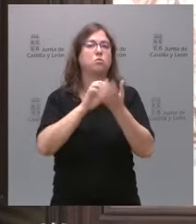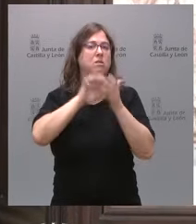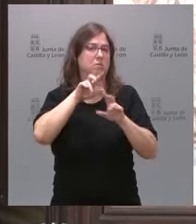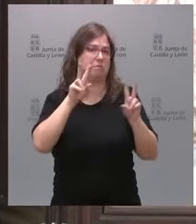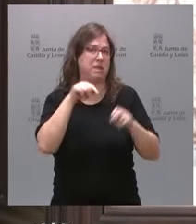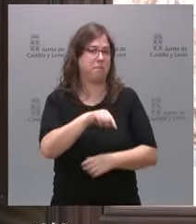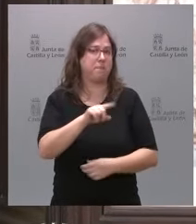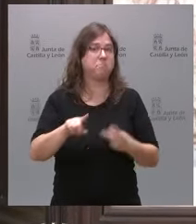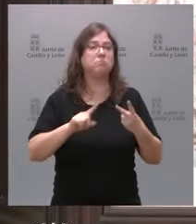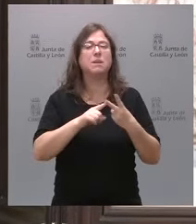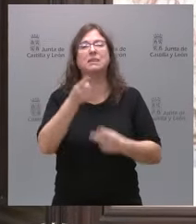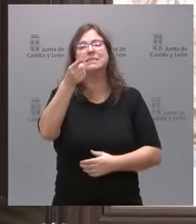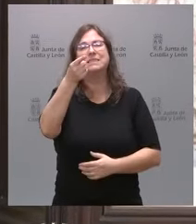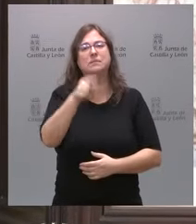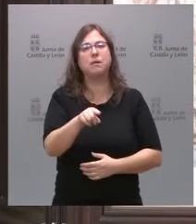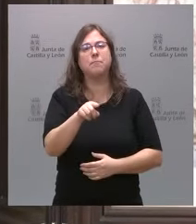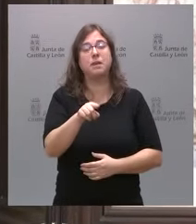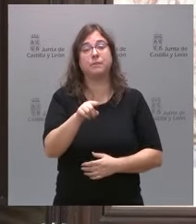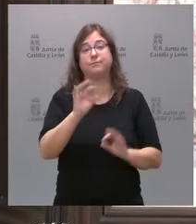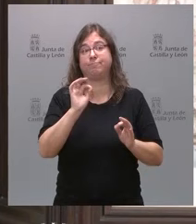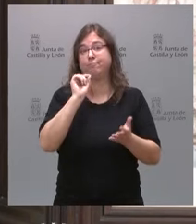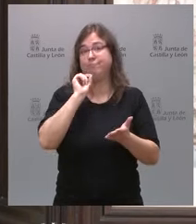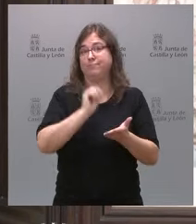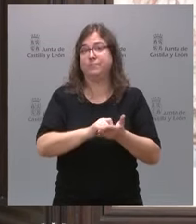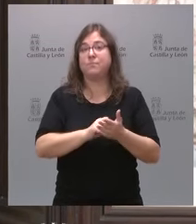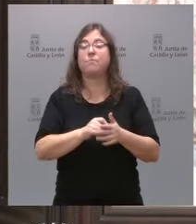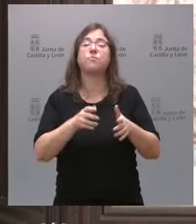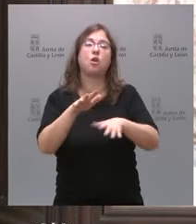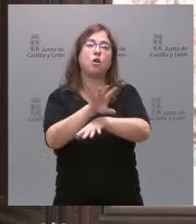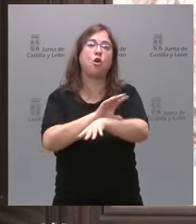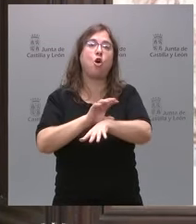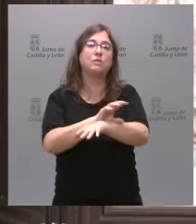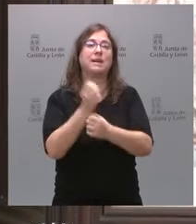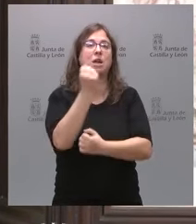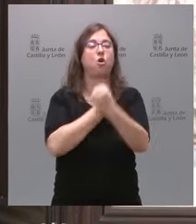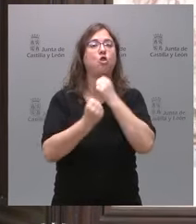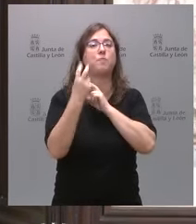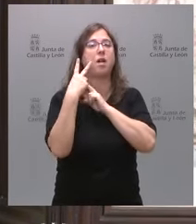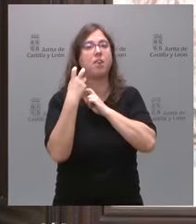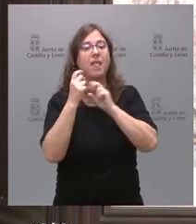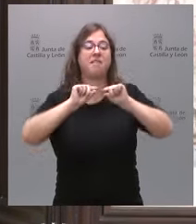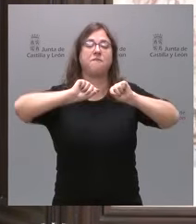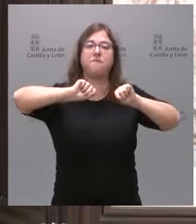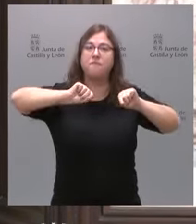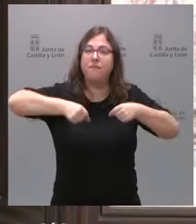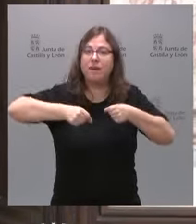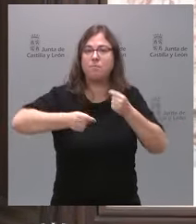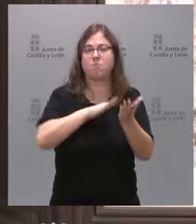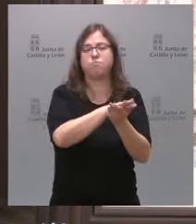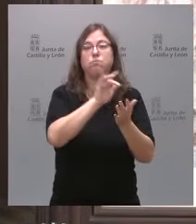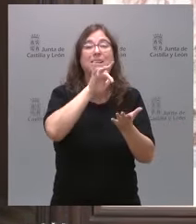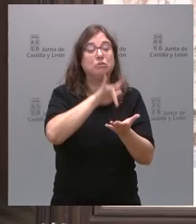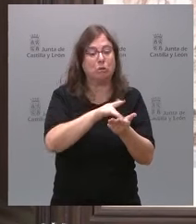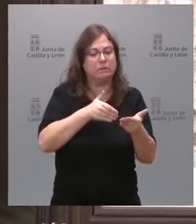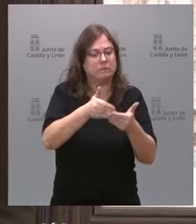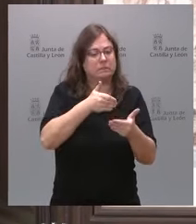asunto. Y también de manera inmediata el consejero de Economía y Hacienda firmará la petición para la celebración